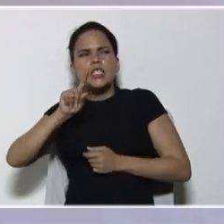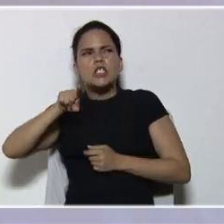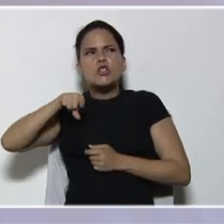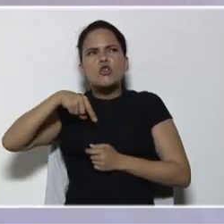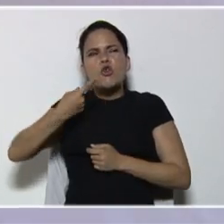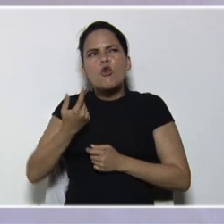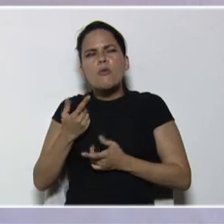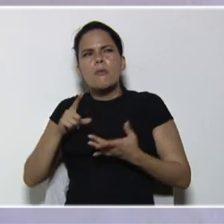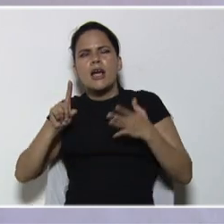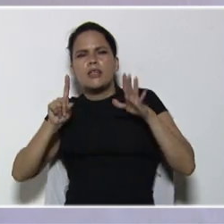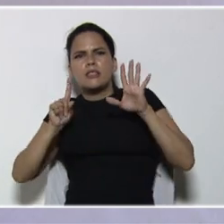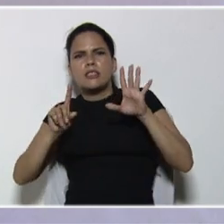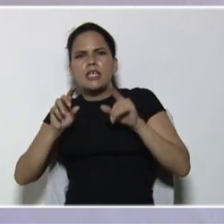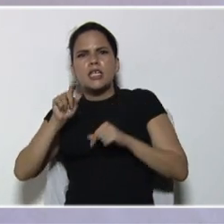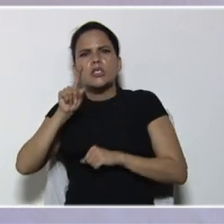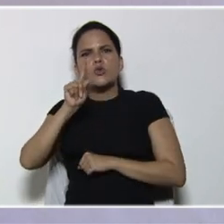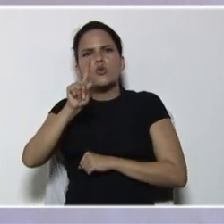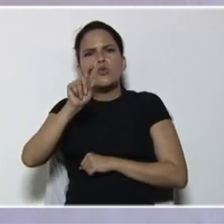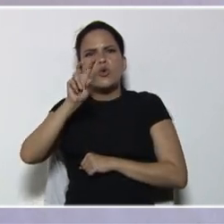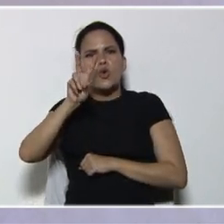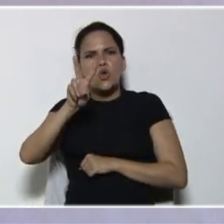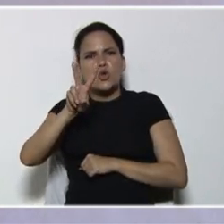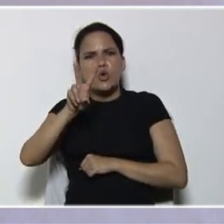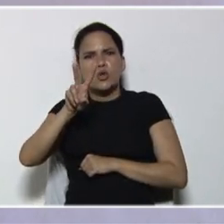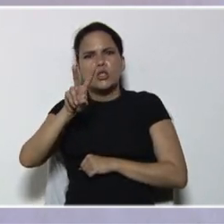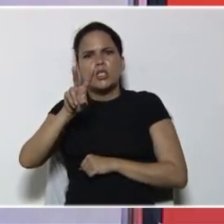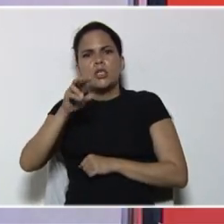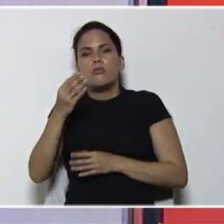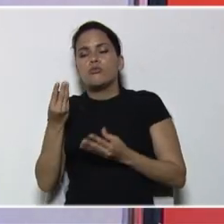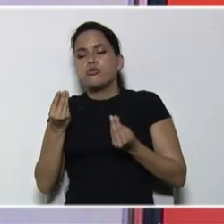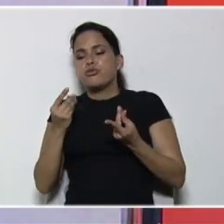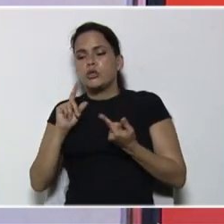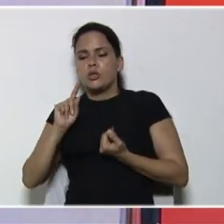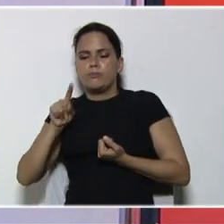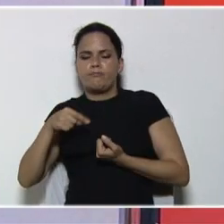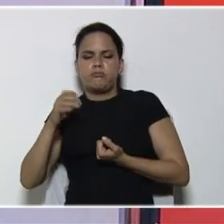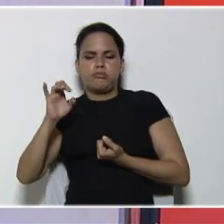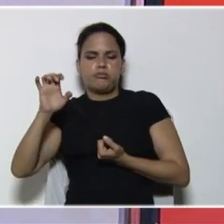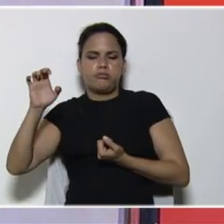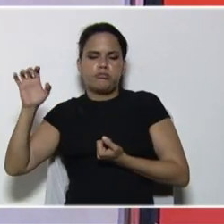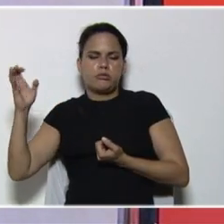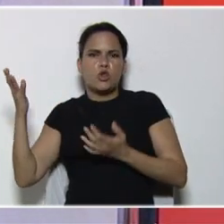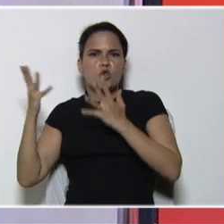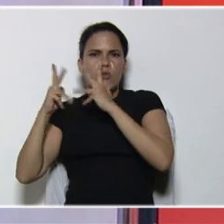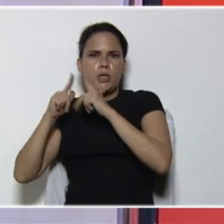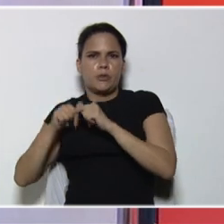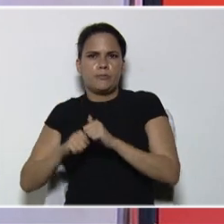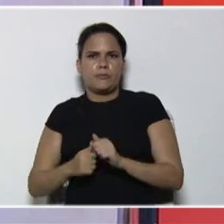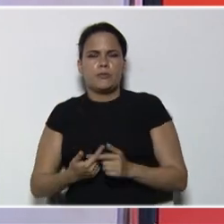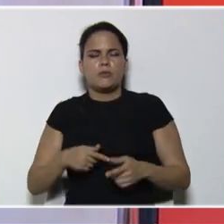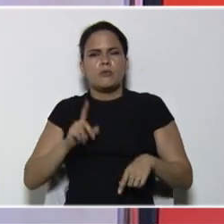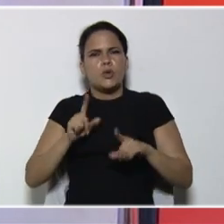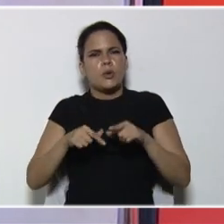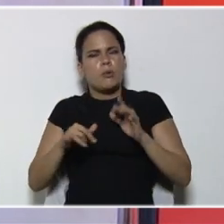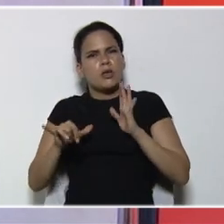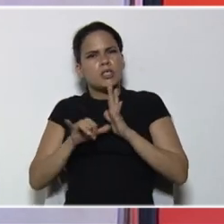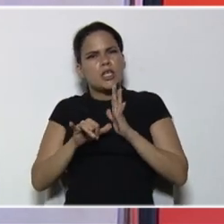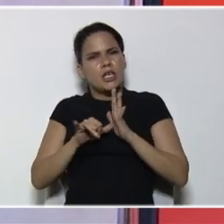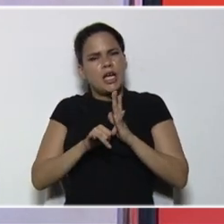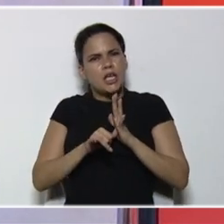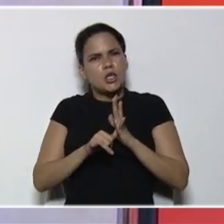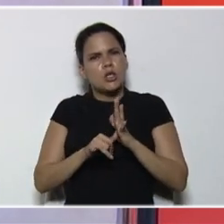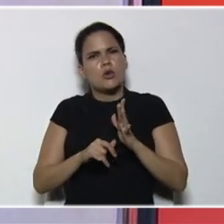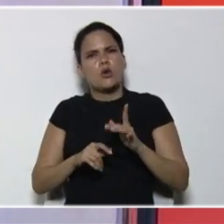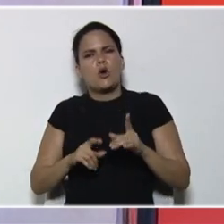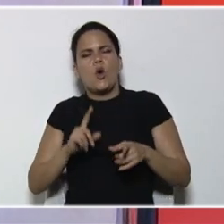6, 1, 2, e, infinitos decimales, a medida, que vamos aproximando, o cambiando, los valores de